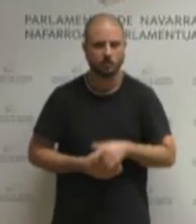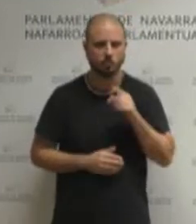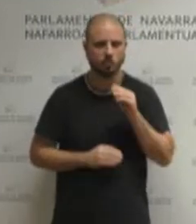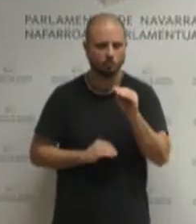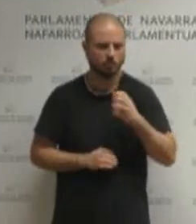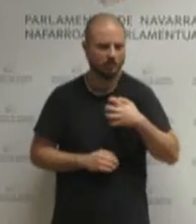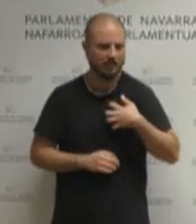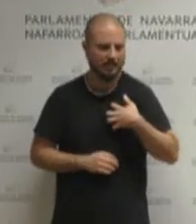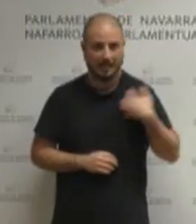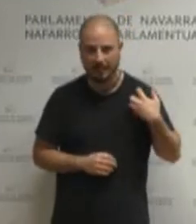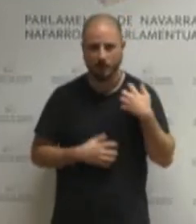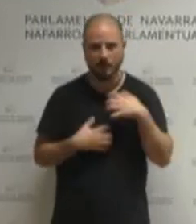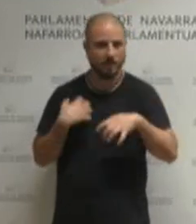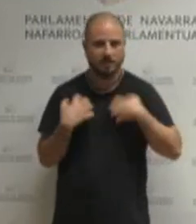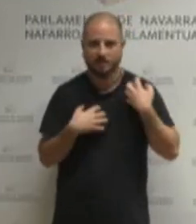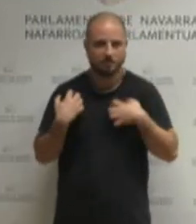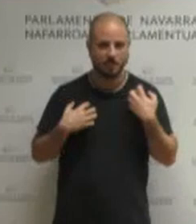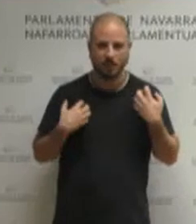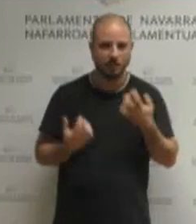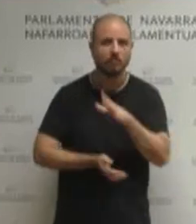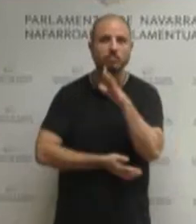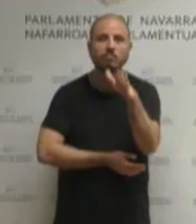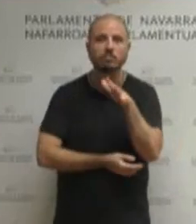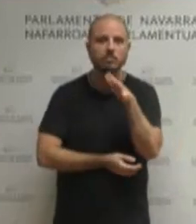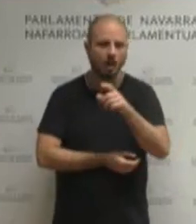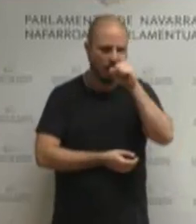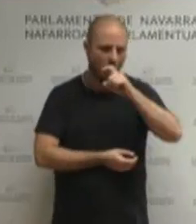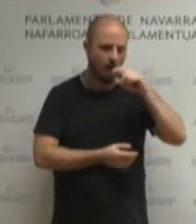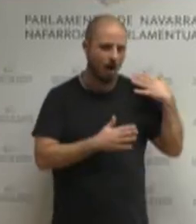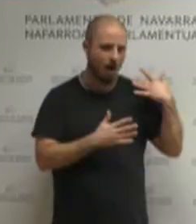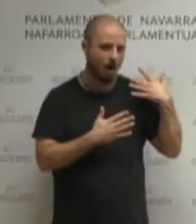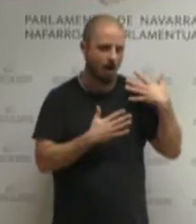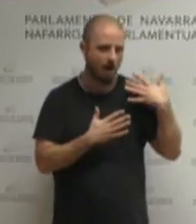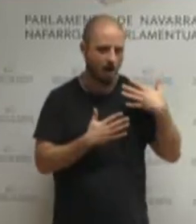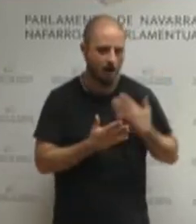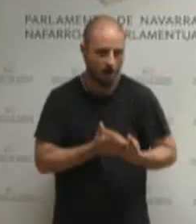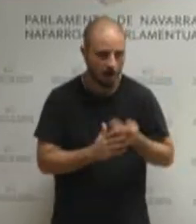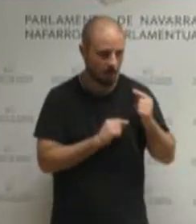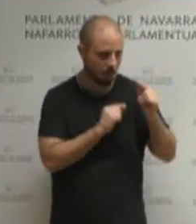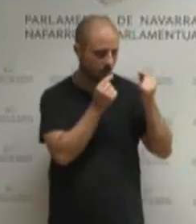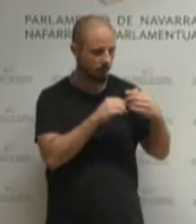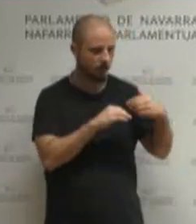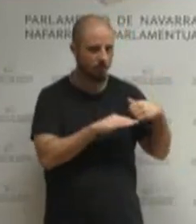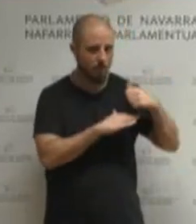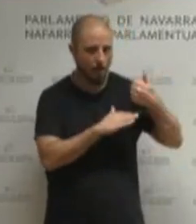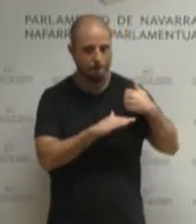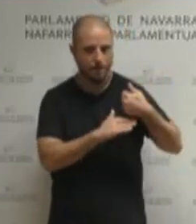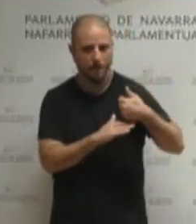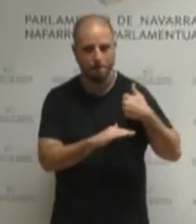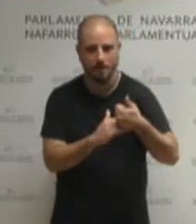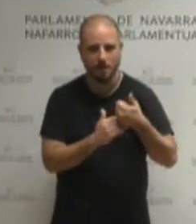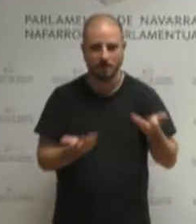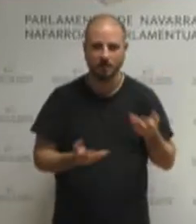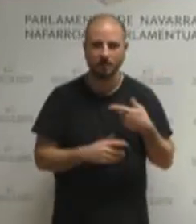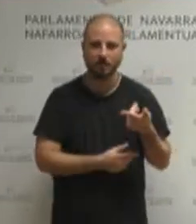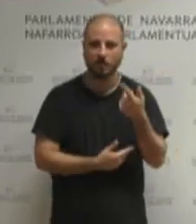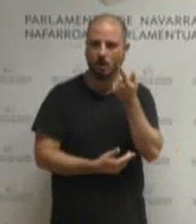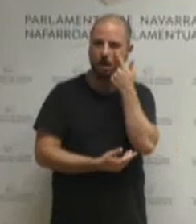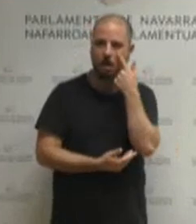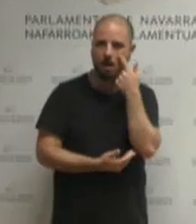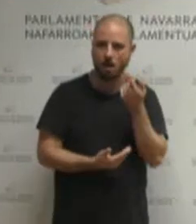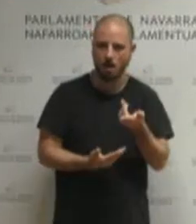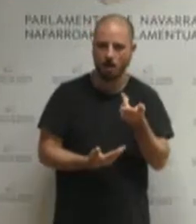urte zurte eta horre kontuen kontestuan pereziki ikusten delako badela zuen eskerretara badagoela